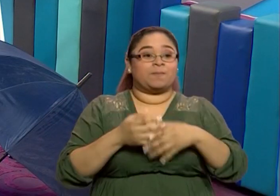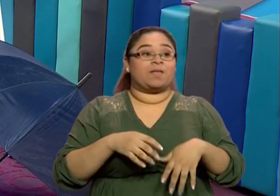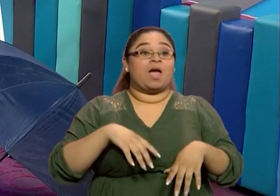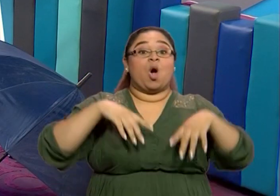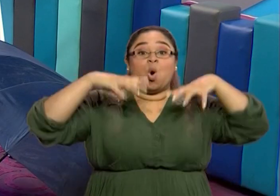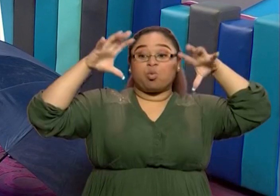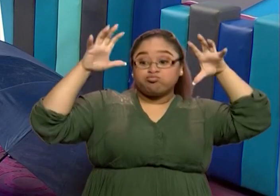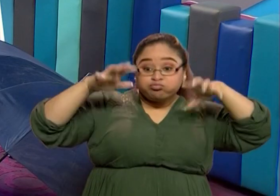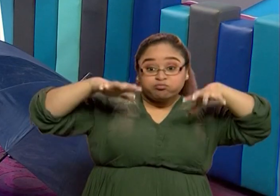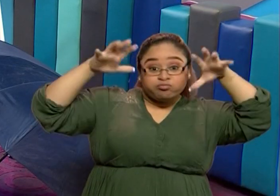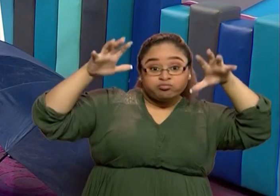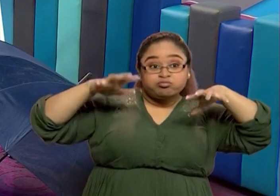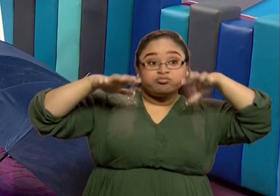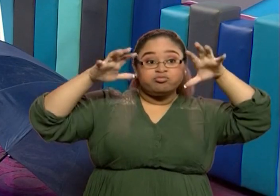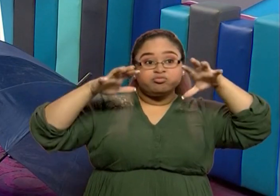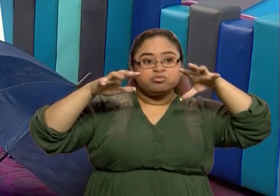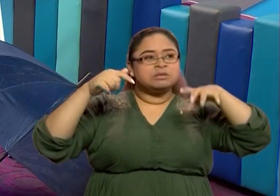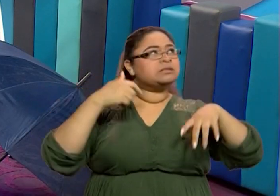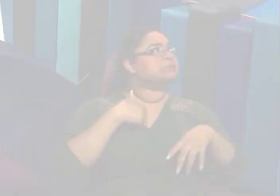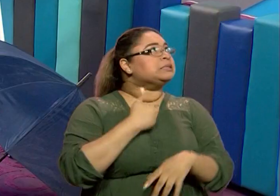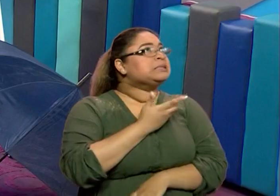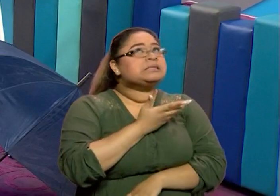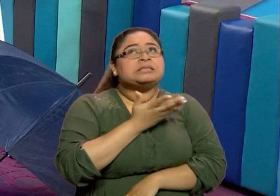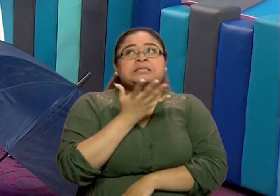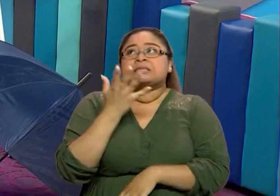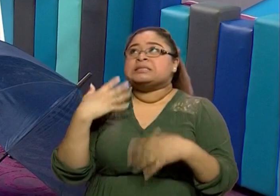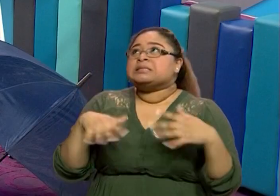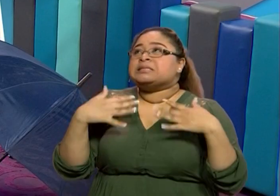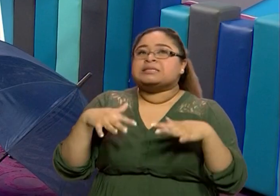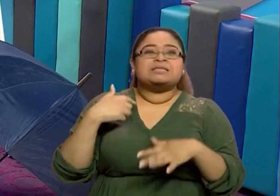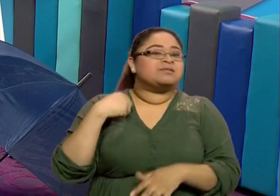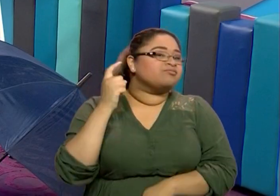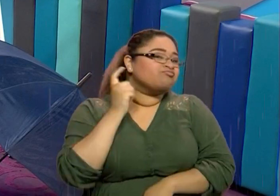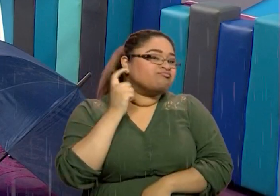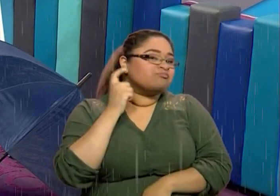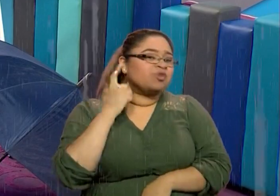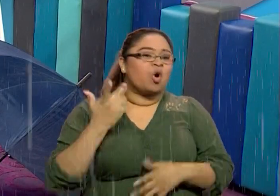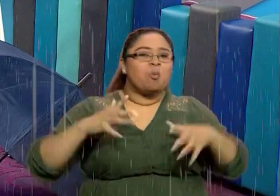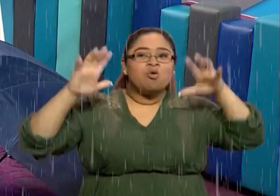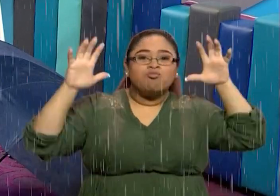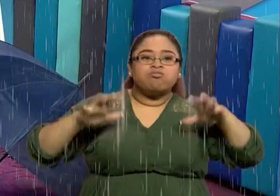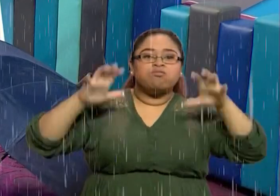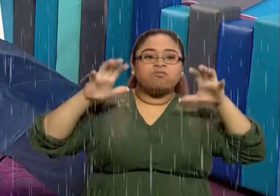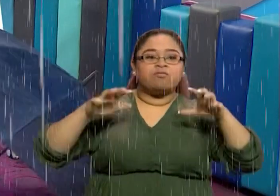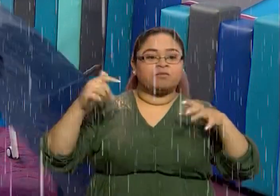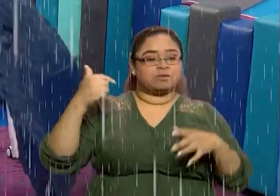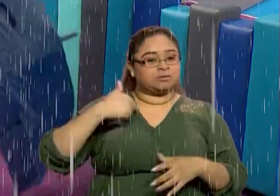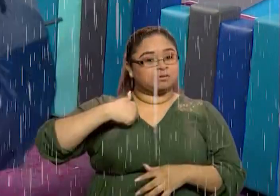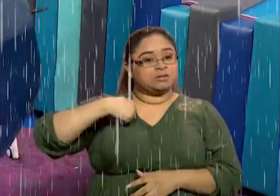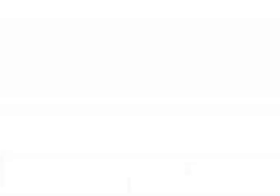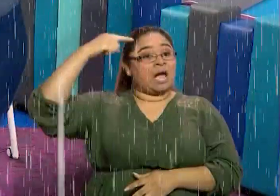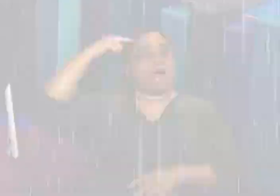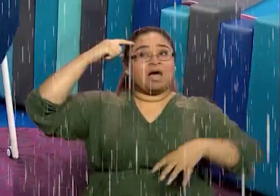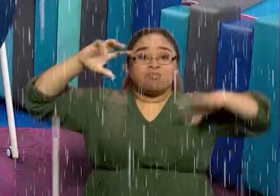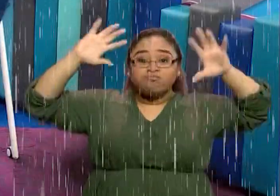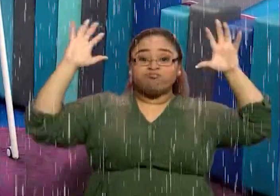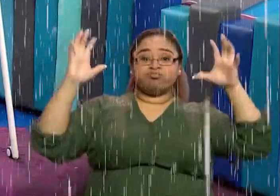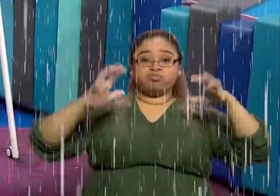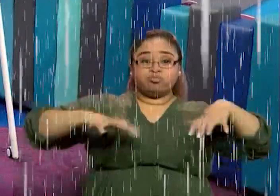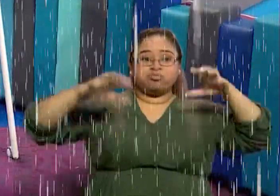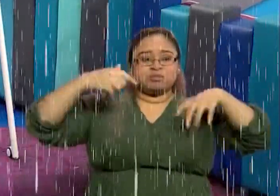lloviendo, y yo estoy sintiendo que va a caer un aguacero. Cuando está lloviendo, cayó la lluvia.